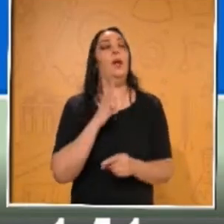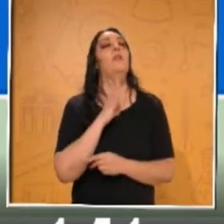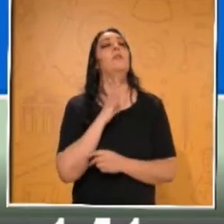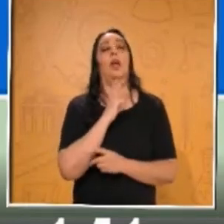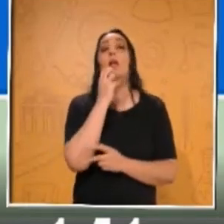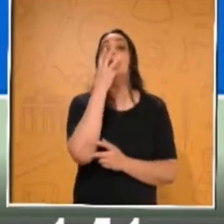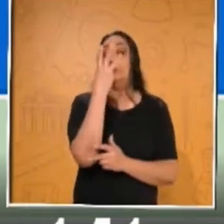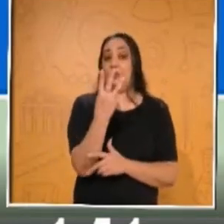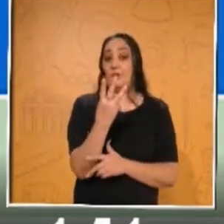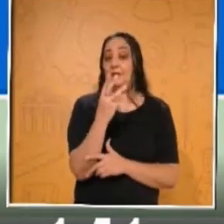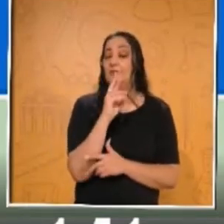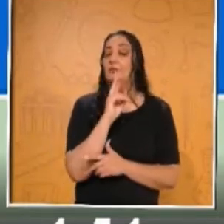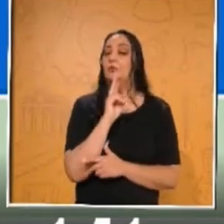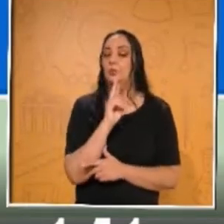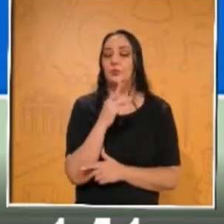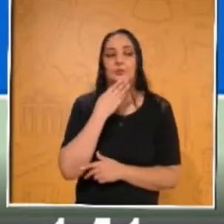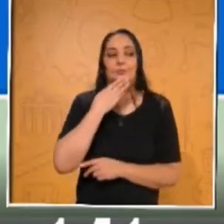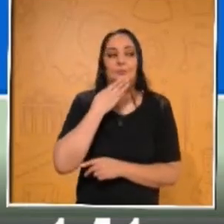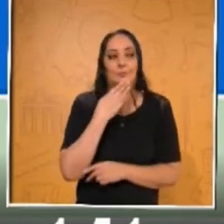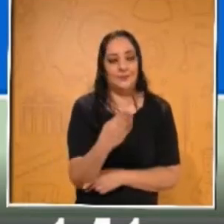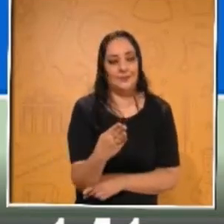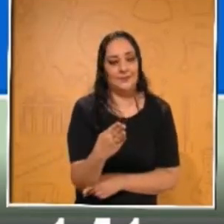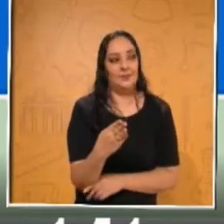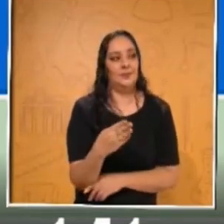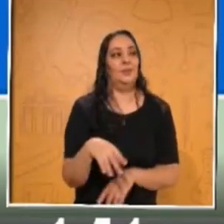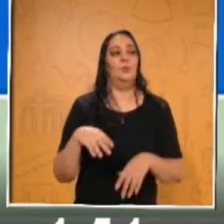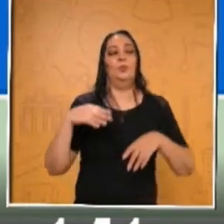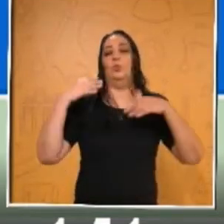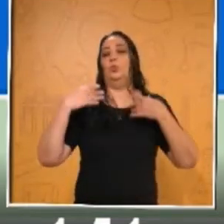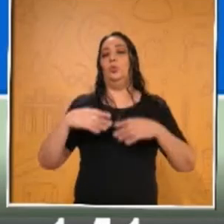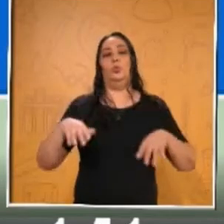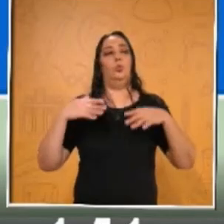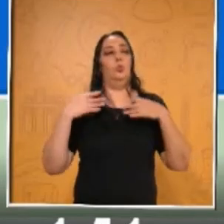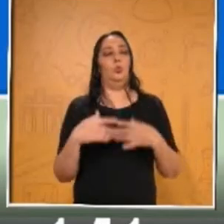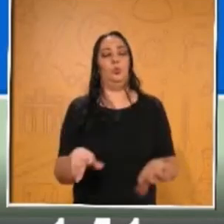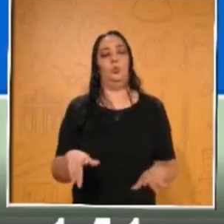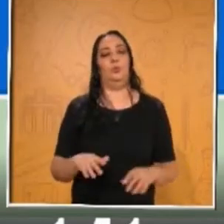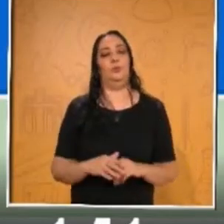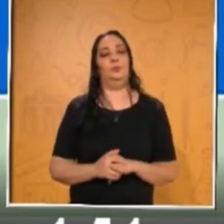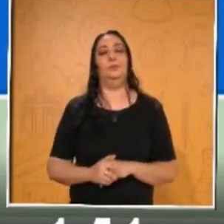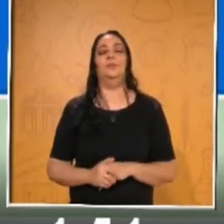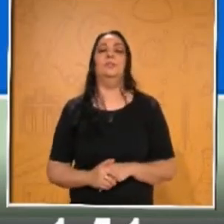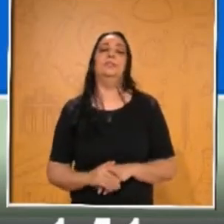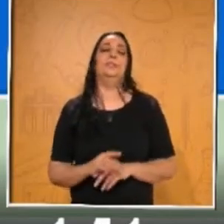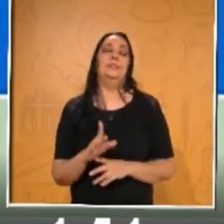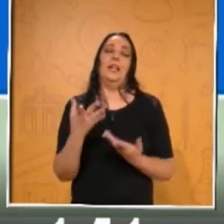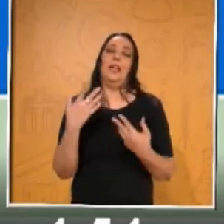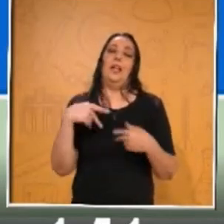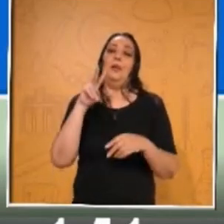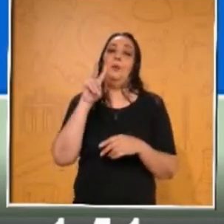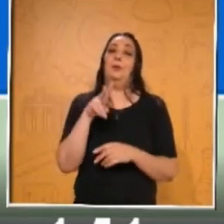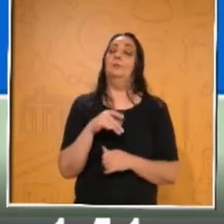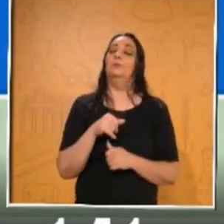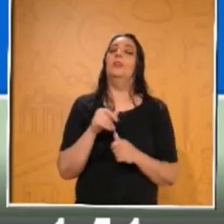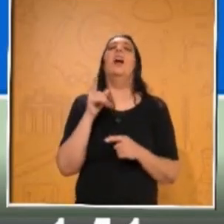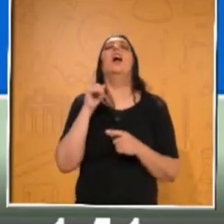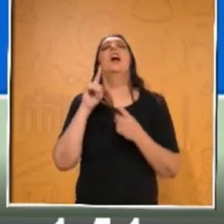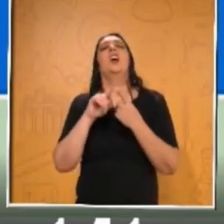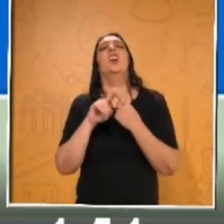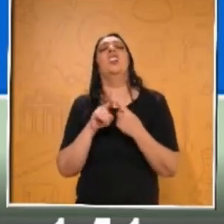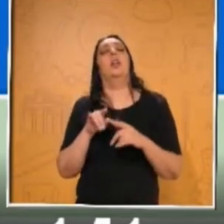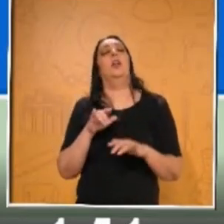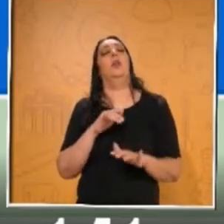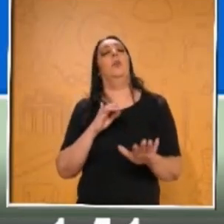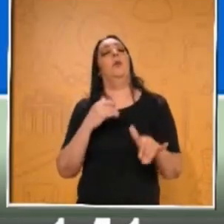respuestas correctas. Híjole, ya está por lo que no le atinaron, Ya si no le atinaron. Estamos viendo quién le está dando nada más al